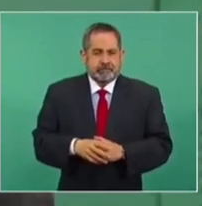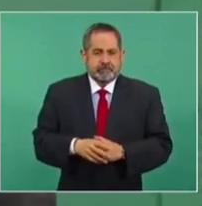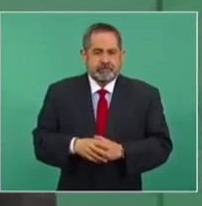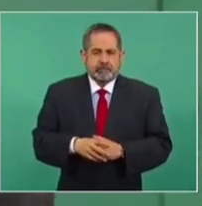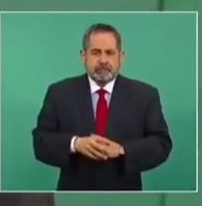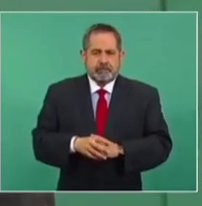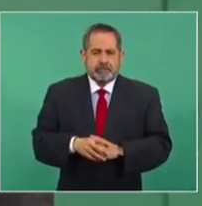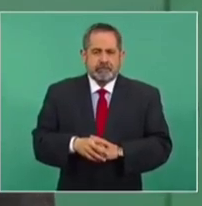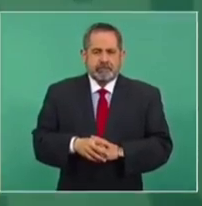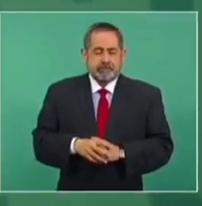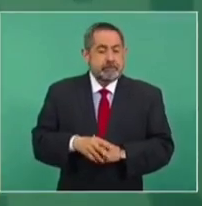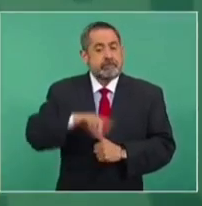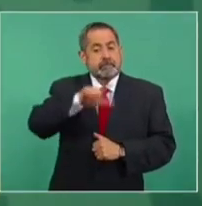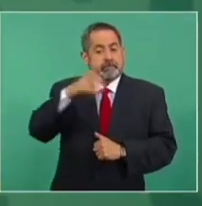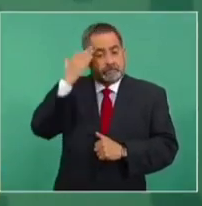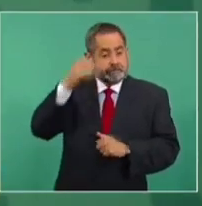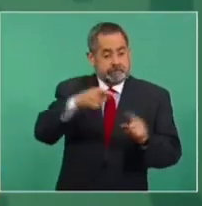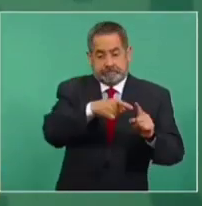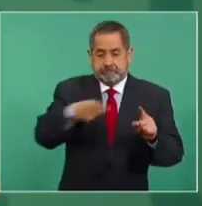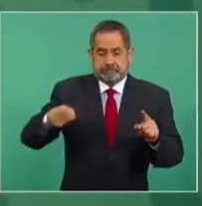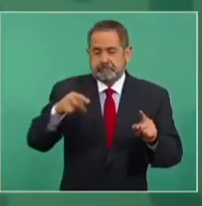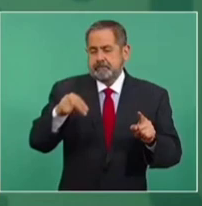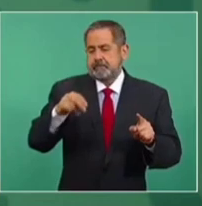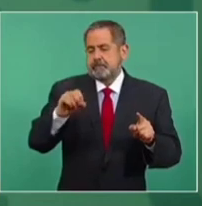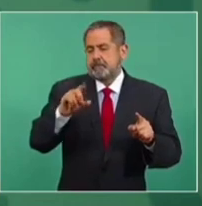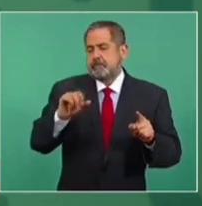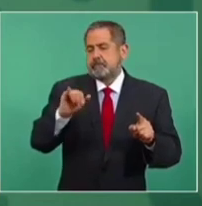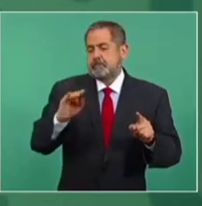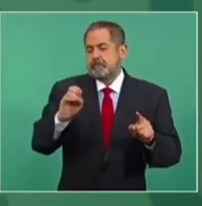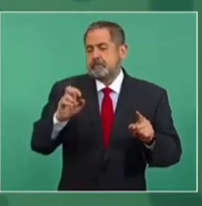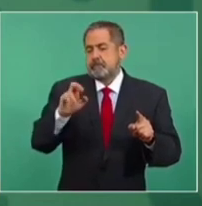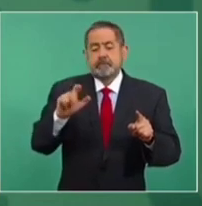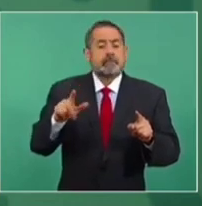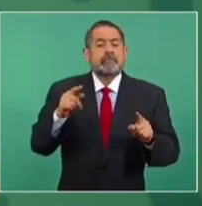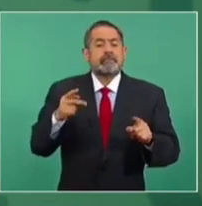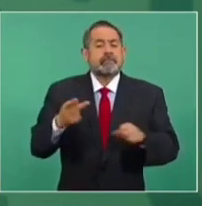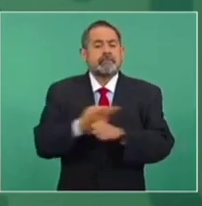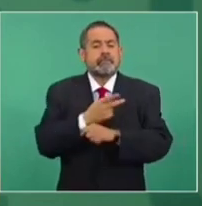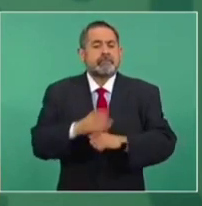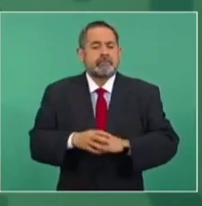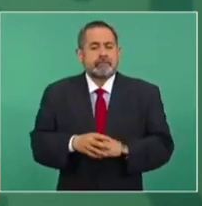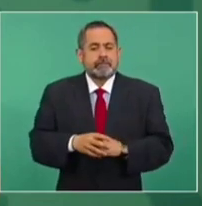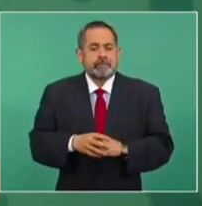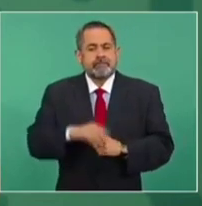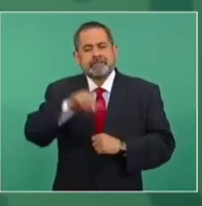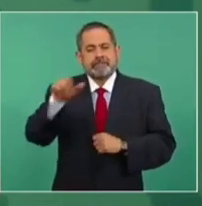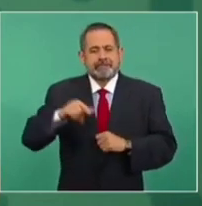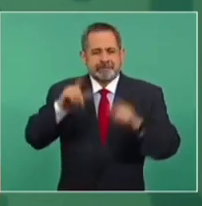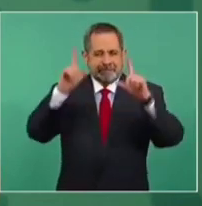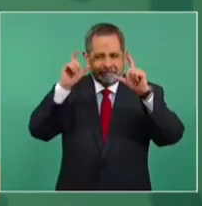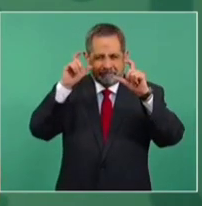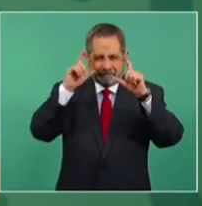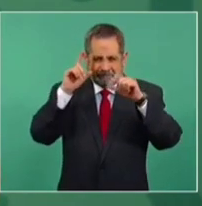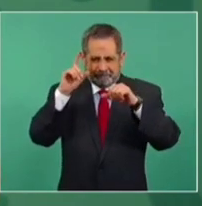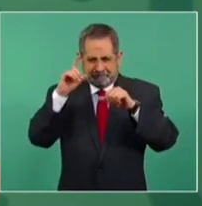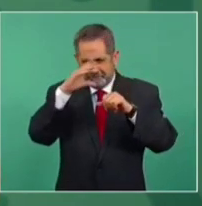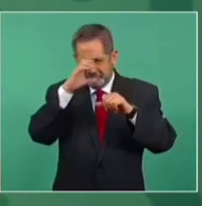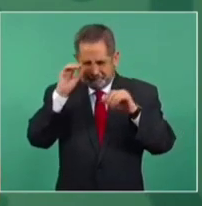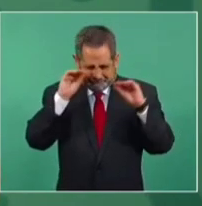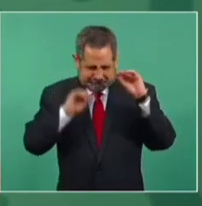En el periodo neoliberal empezó con el Photoshop, ¿no?,